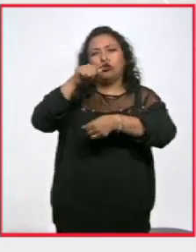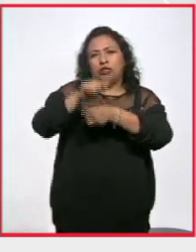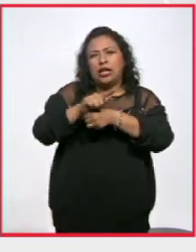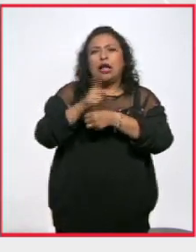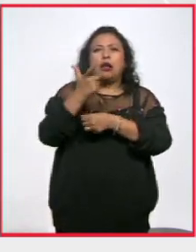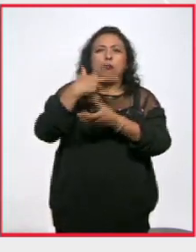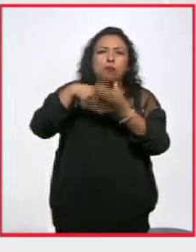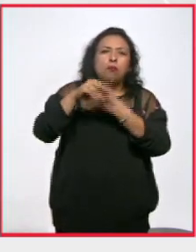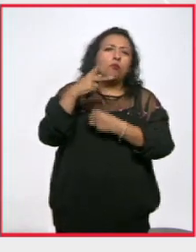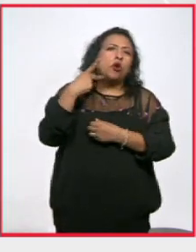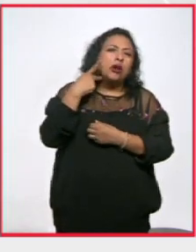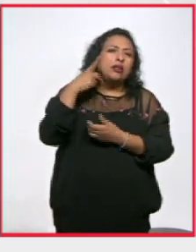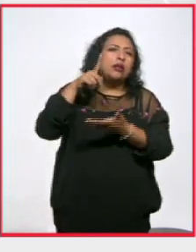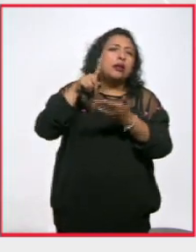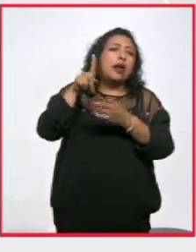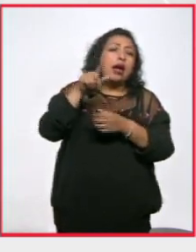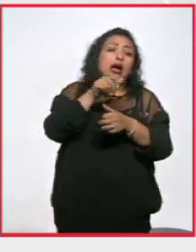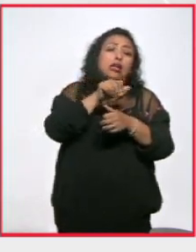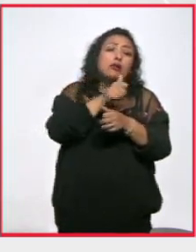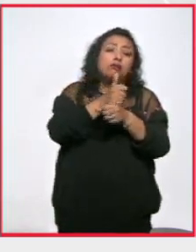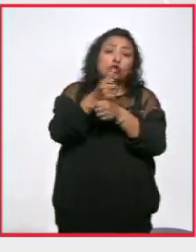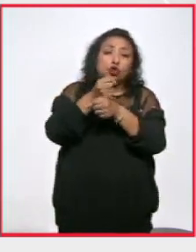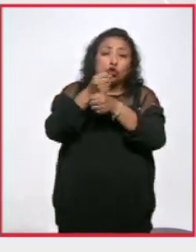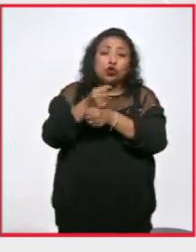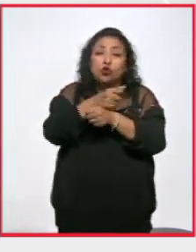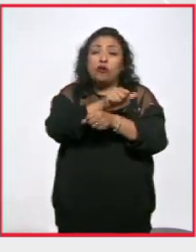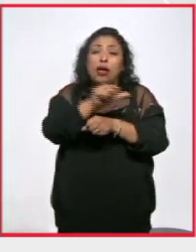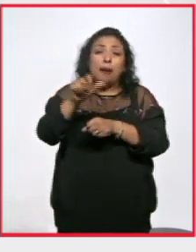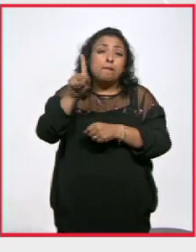económica, política que está sufriendo la mujer en todo el mundo.